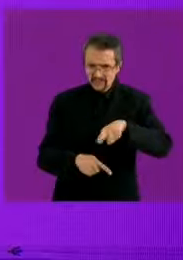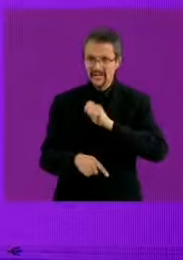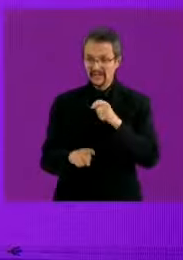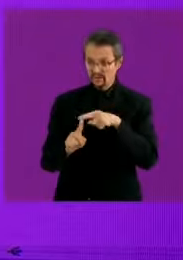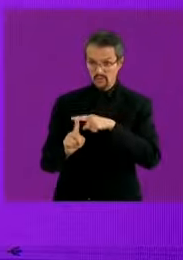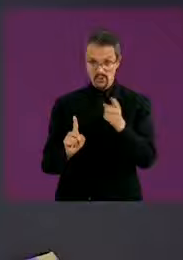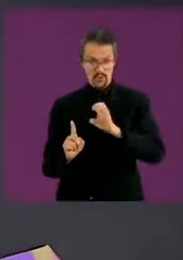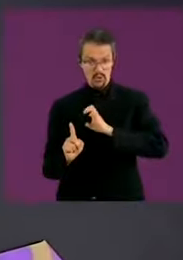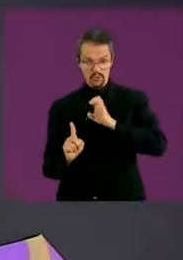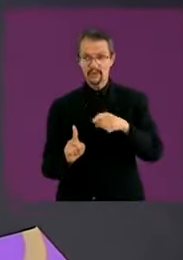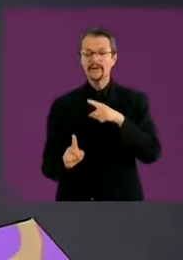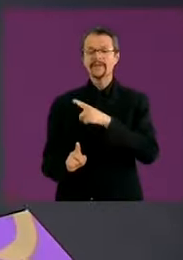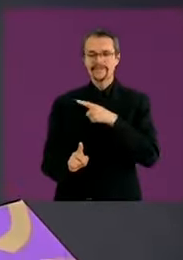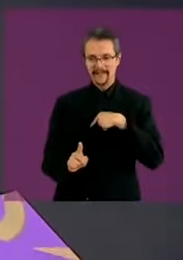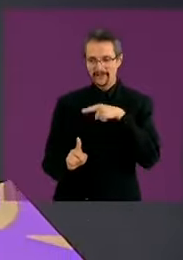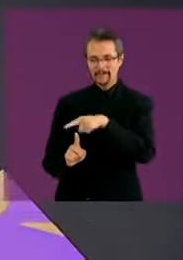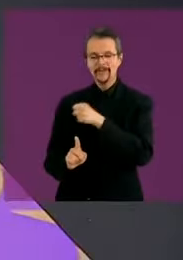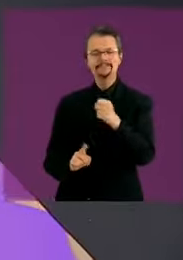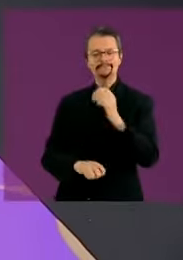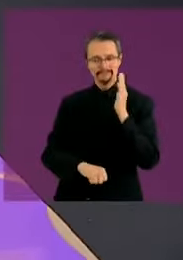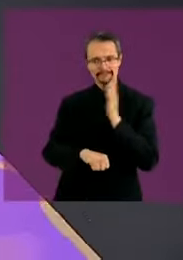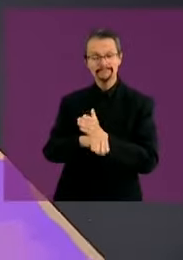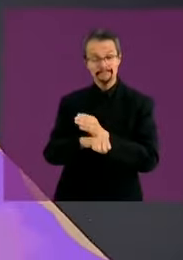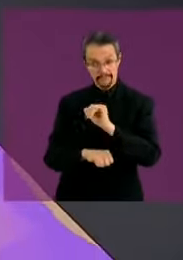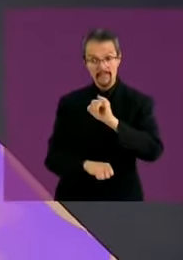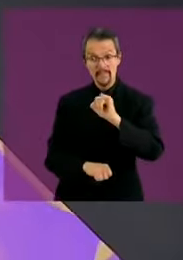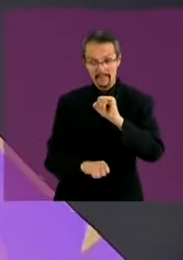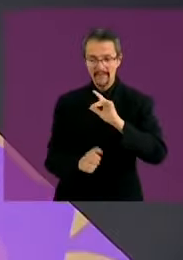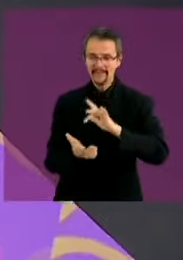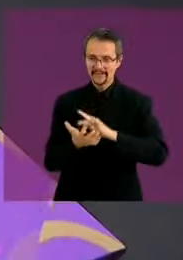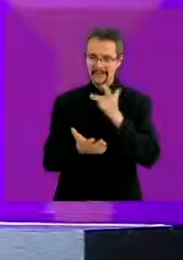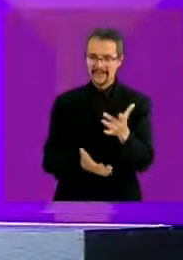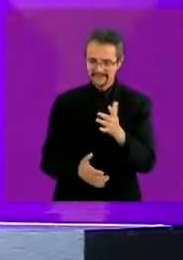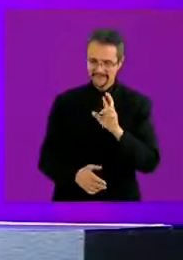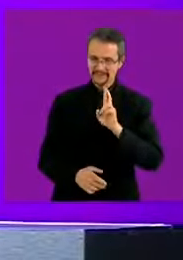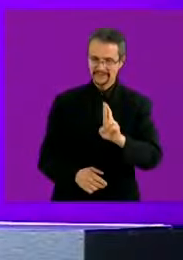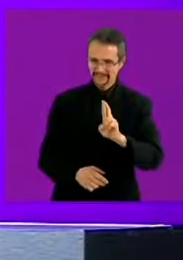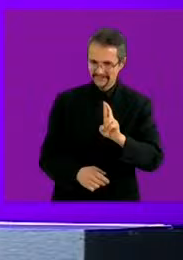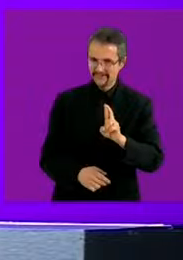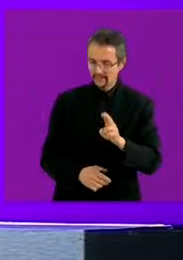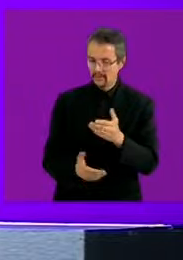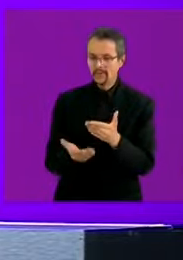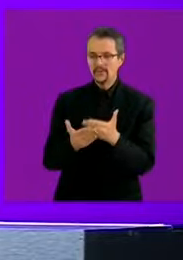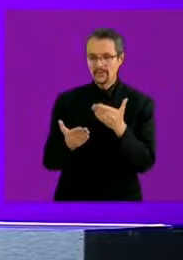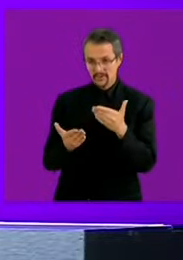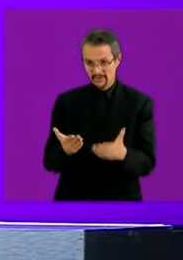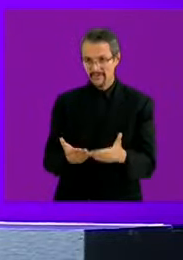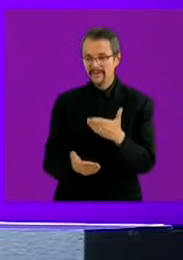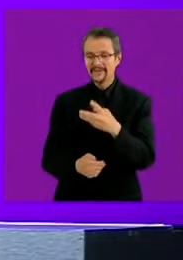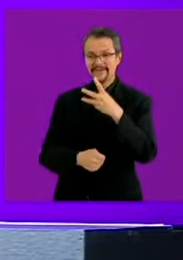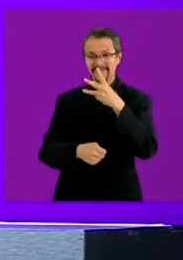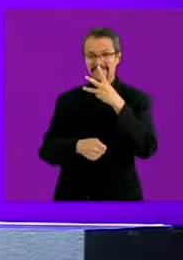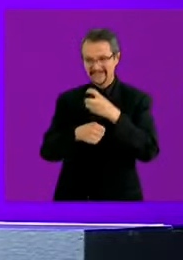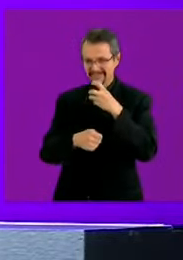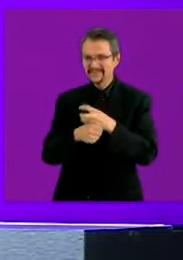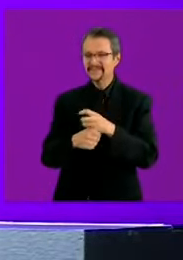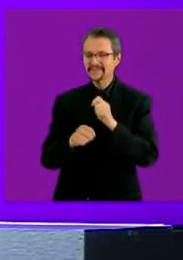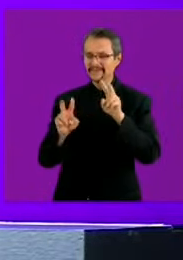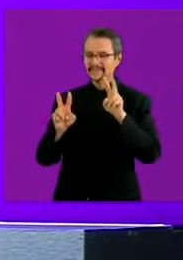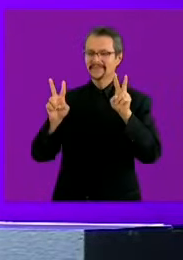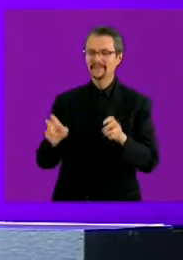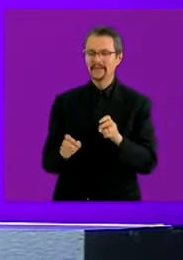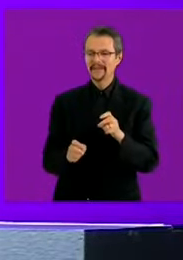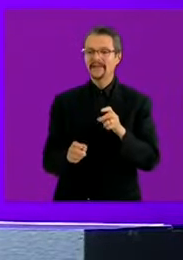ellos muchísimas gracias candidata Xochitl con esto hemos concluido el tercer segmento de no discriminación grupos